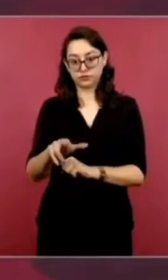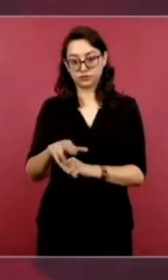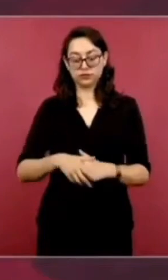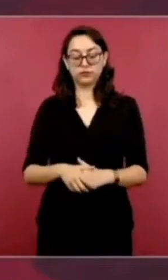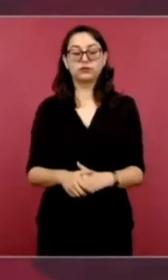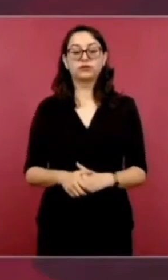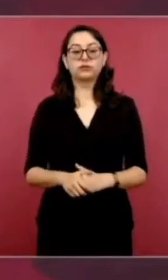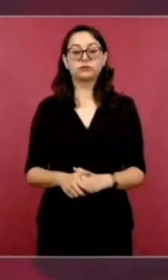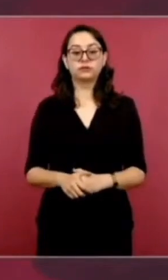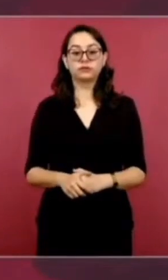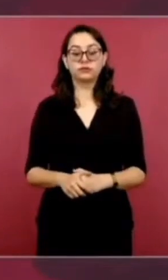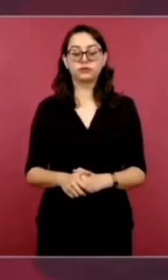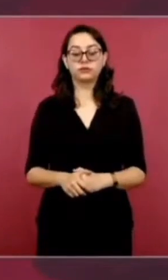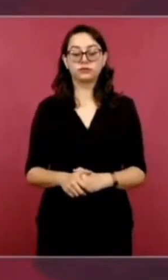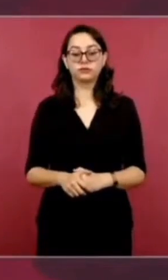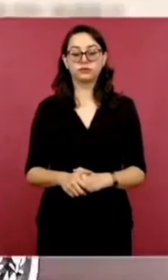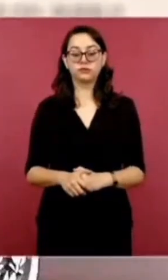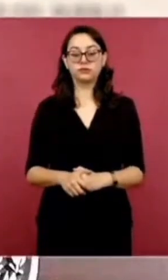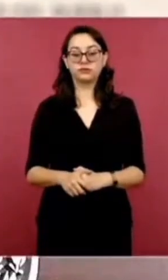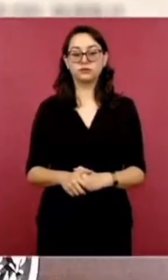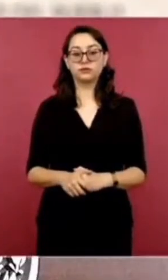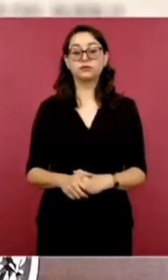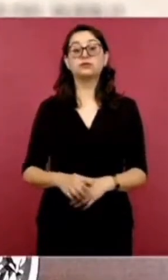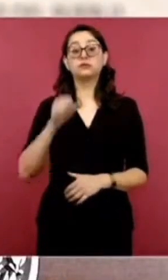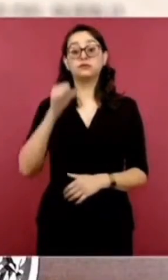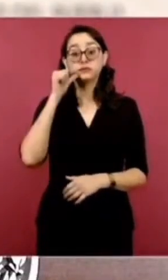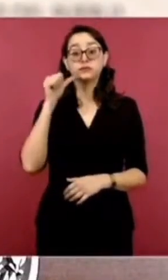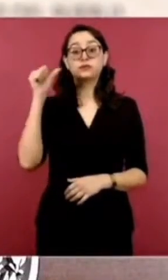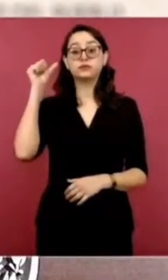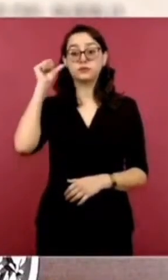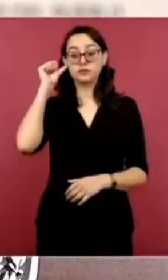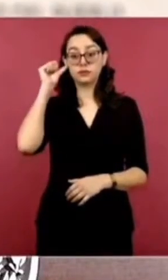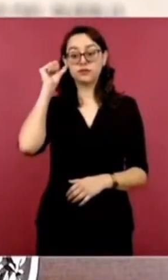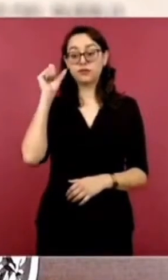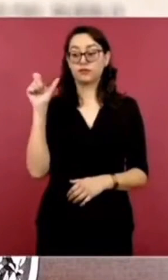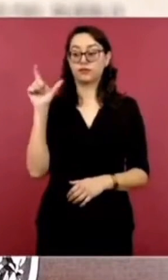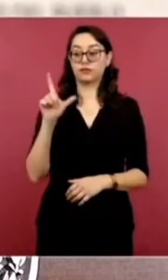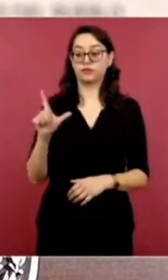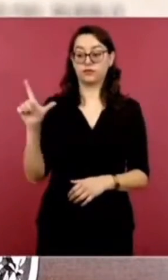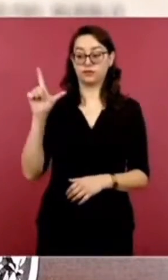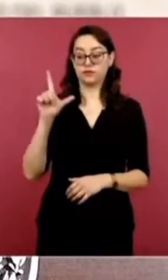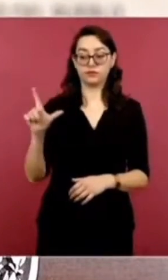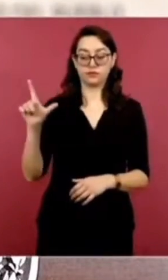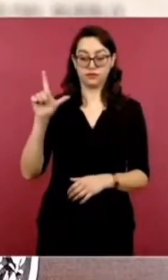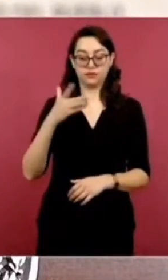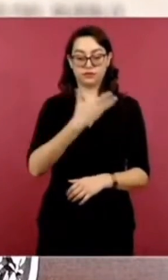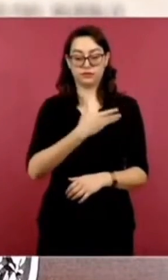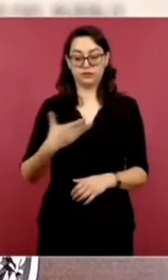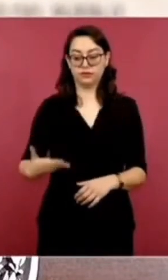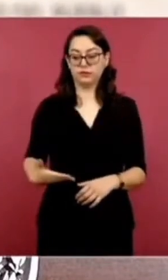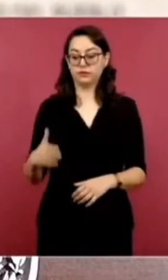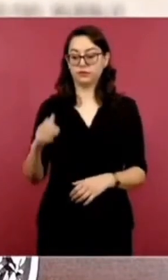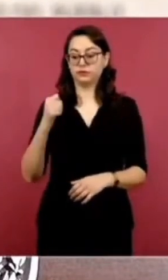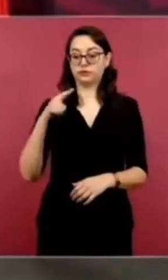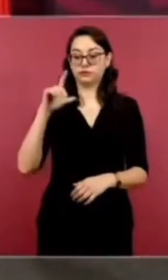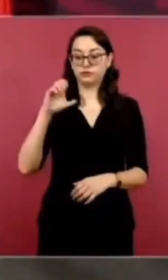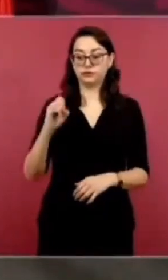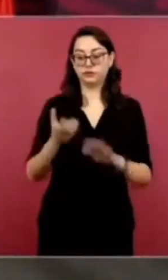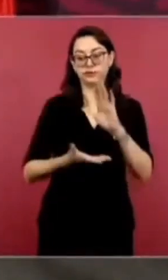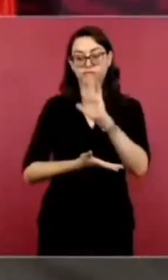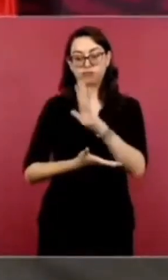sobre la gira del día de ayer. Ayer comentábamos que el presidente estaría